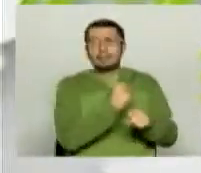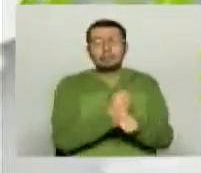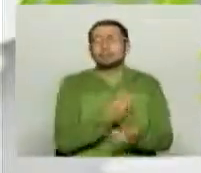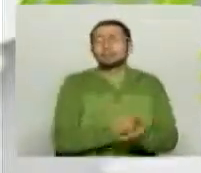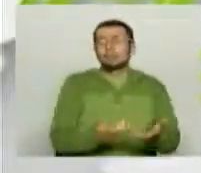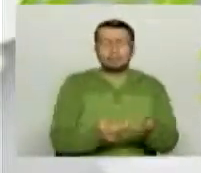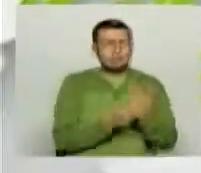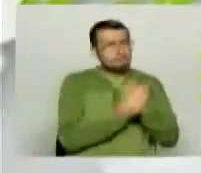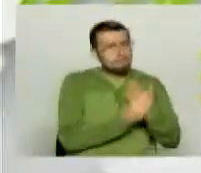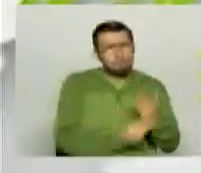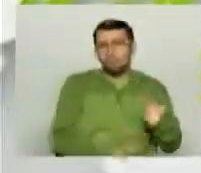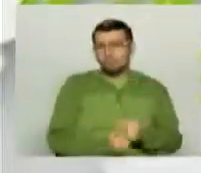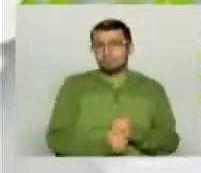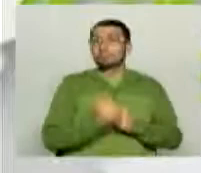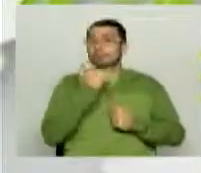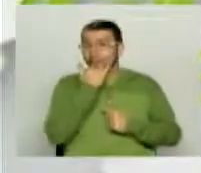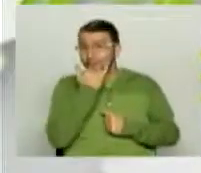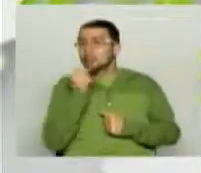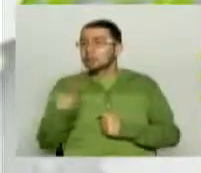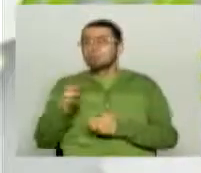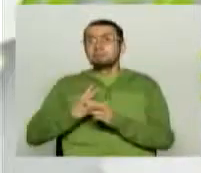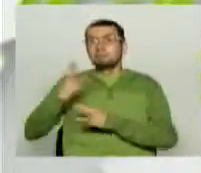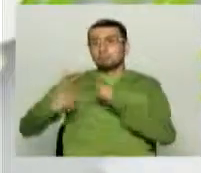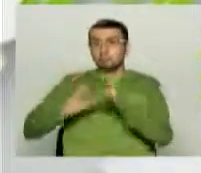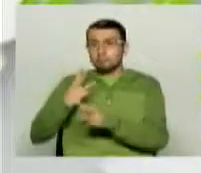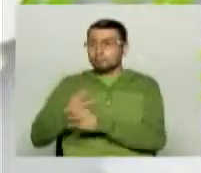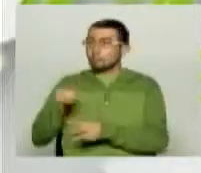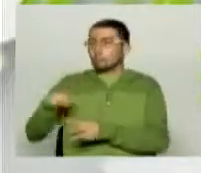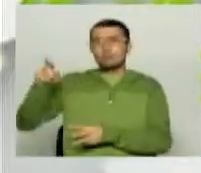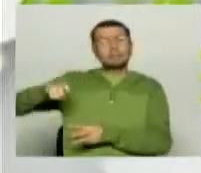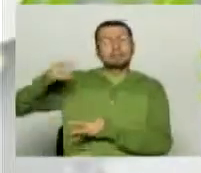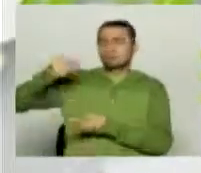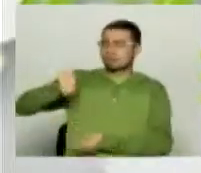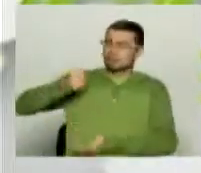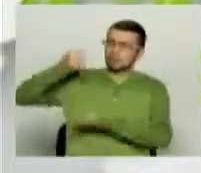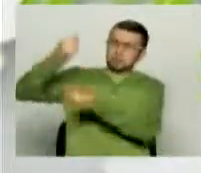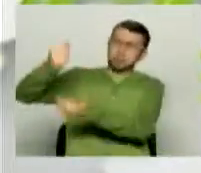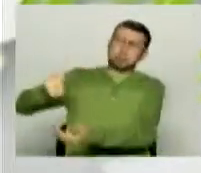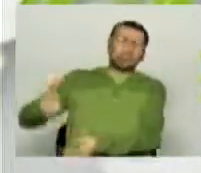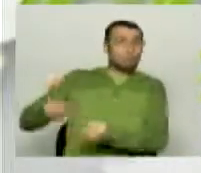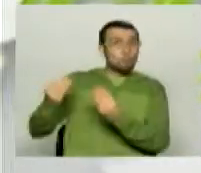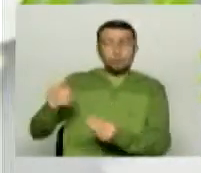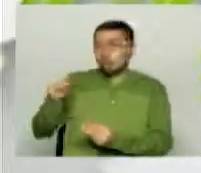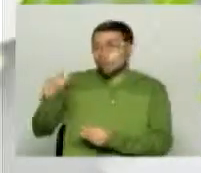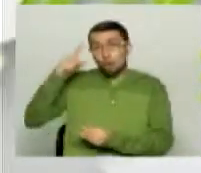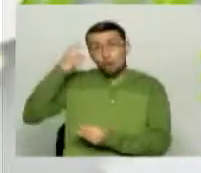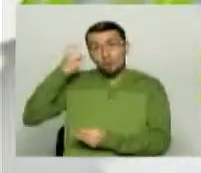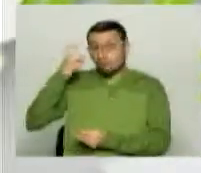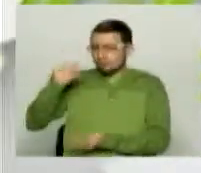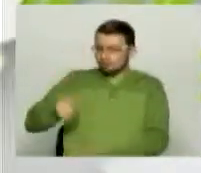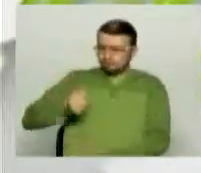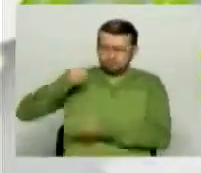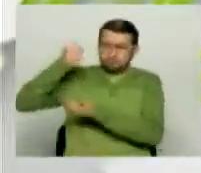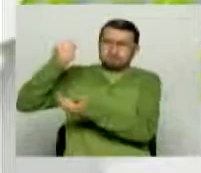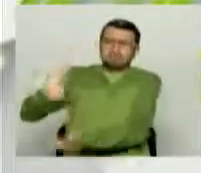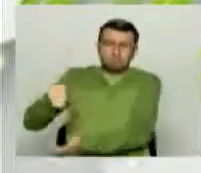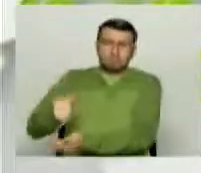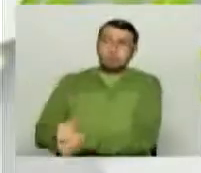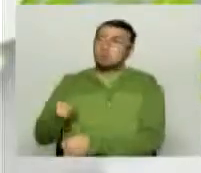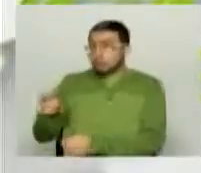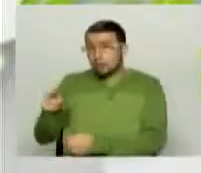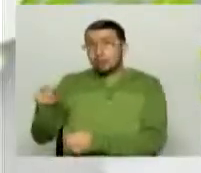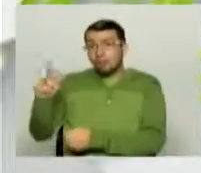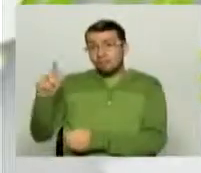Entonces, la realización del mundial requirió de una inversión altísima por parte del gobierno para que la FIFA pudiera